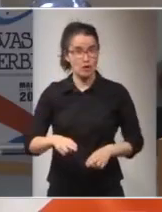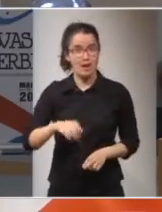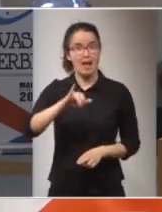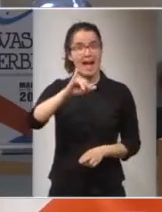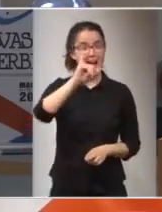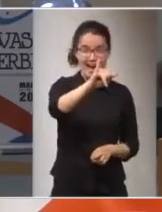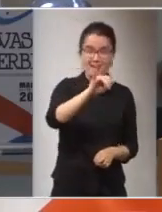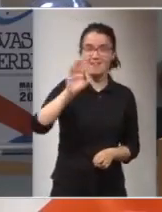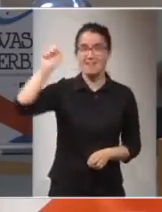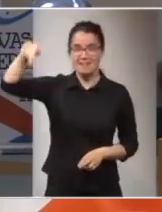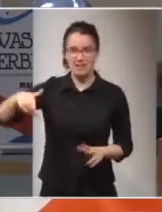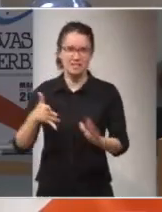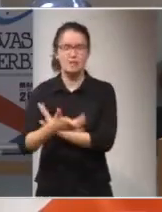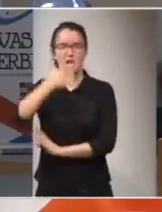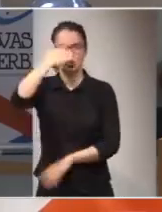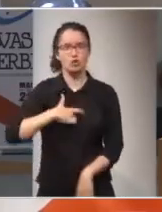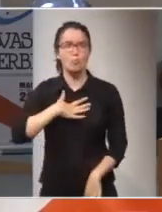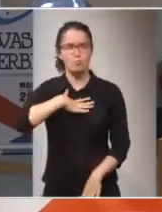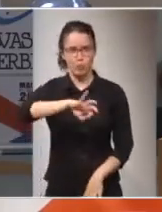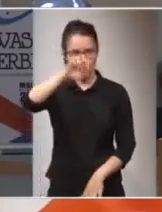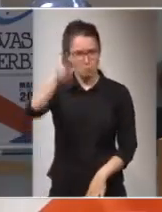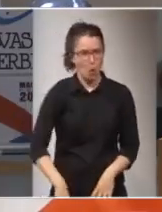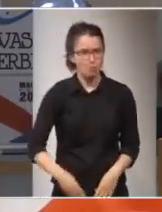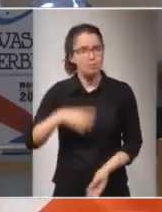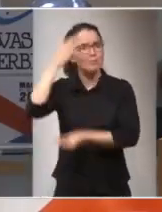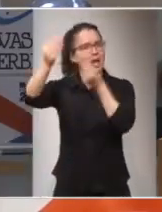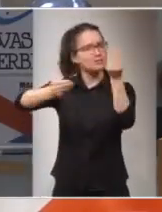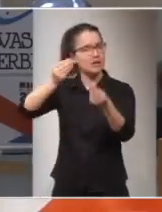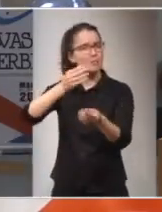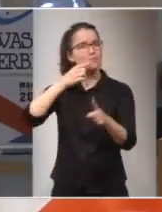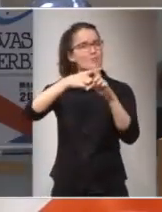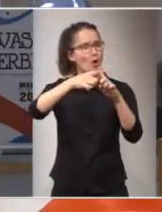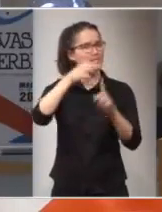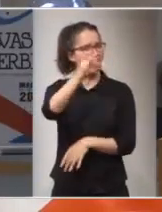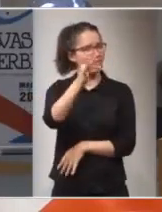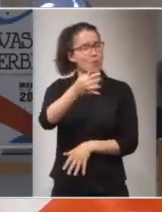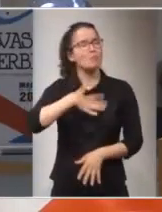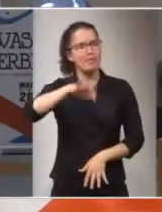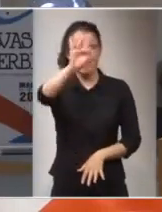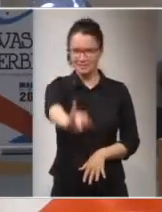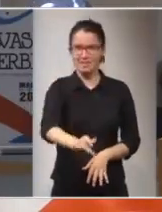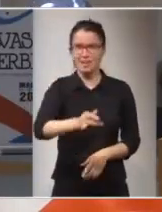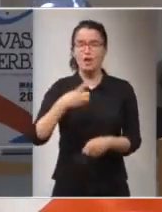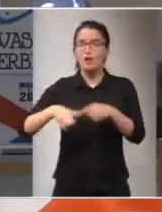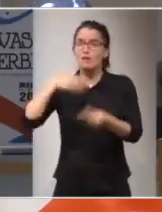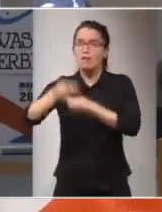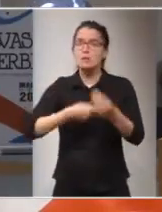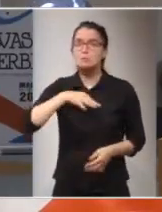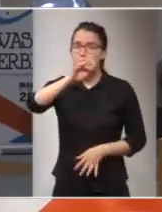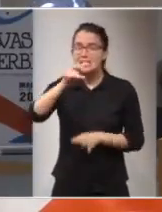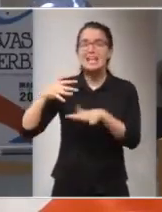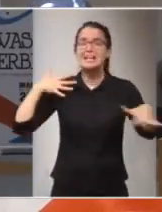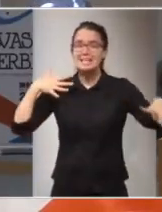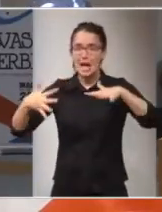también significa yo puedo verdad creer con ese optimismo que si se puede que si se pueden hacer las cosas que las acciones